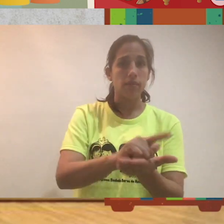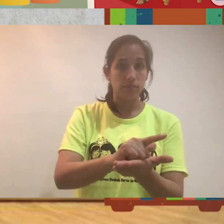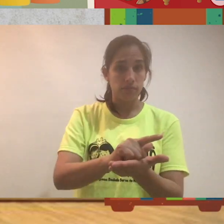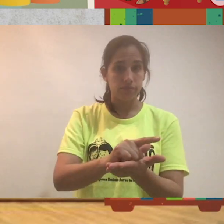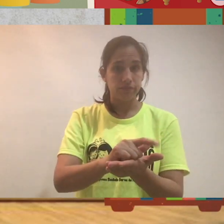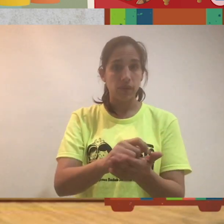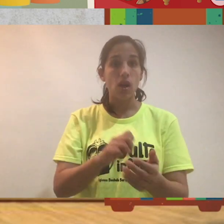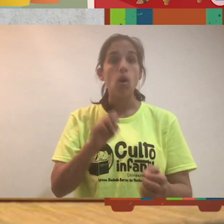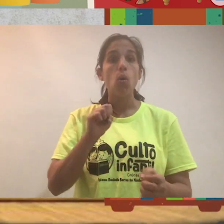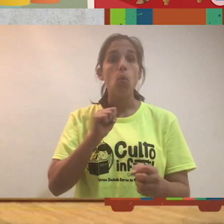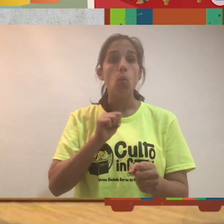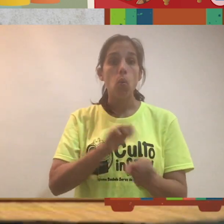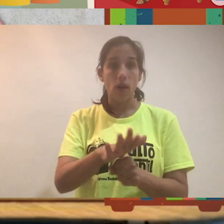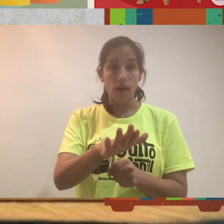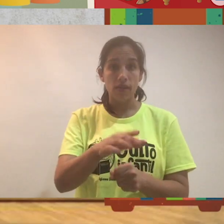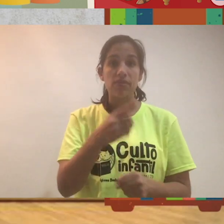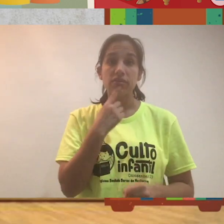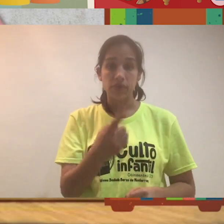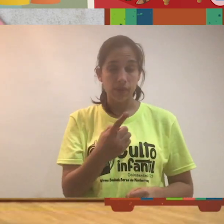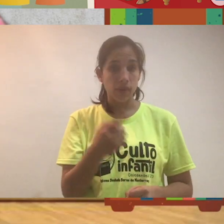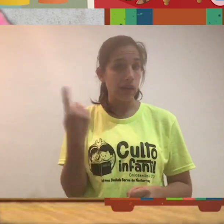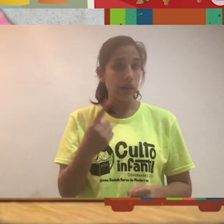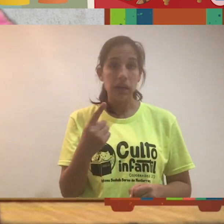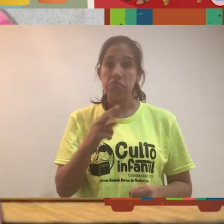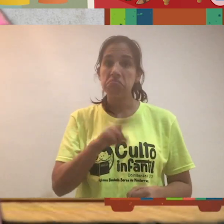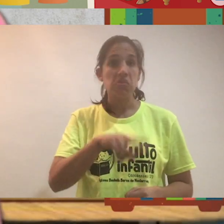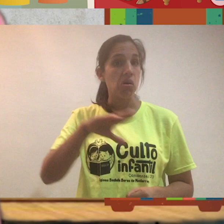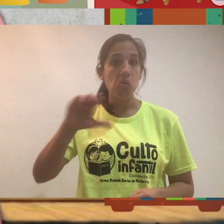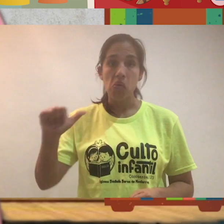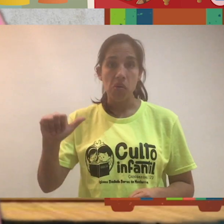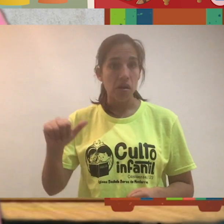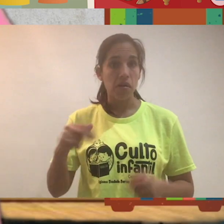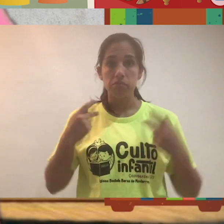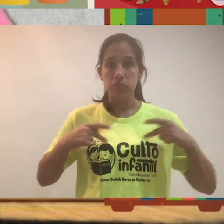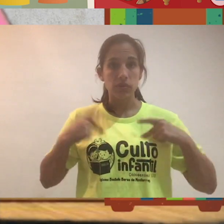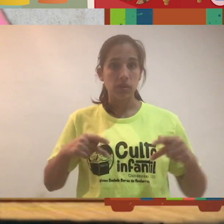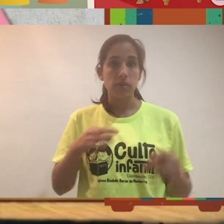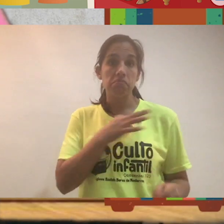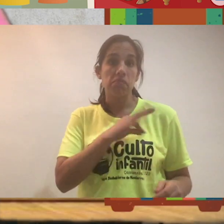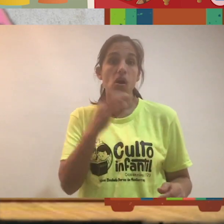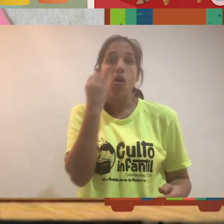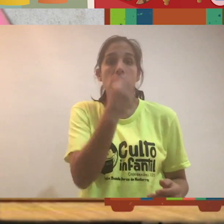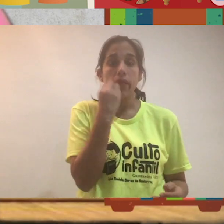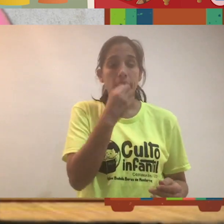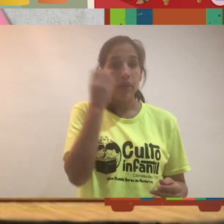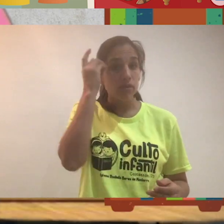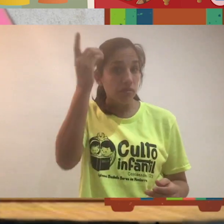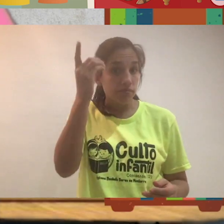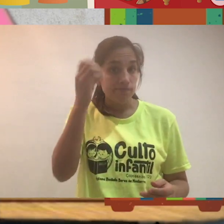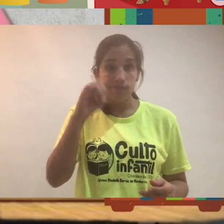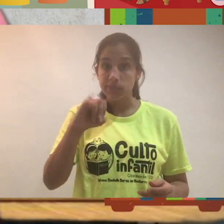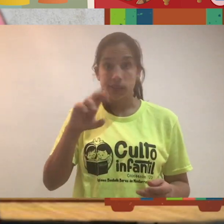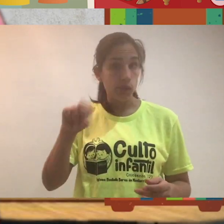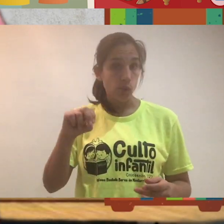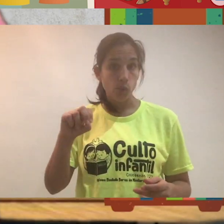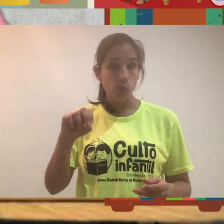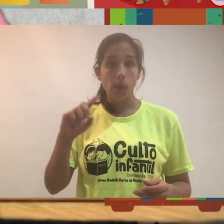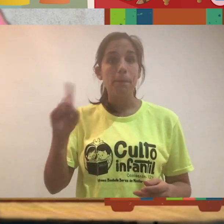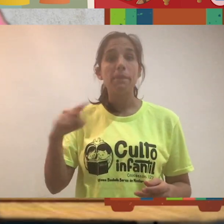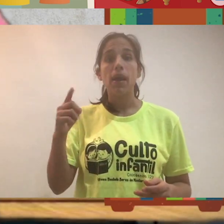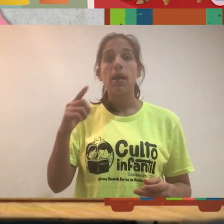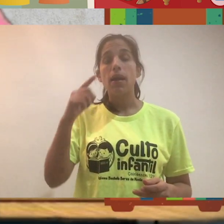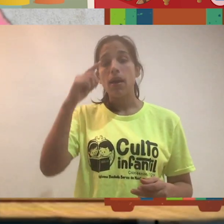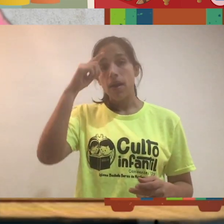el cual decía que ninguna persona podía orar a Dios si no fuera